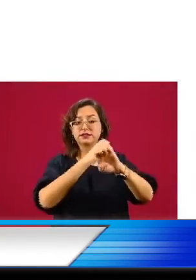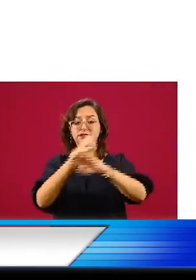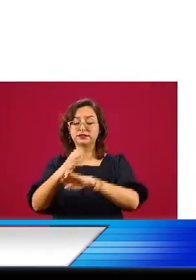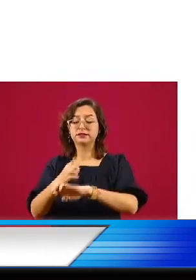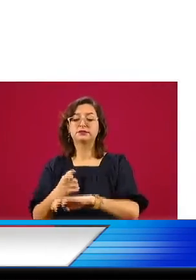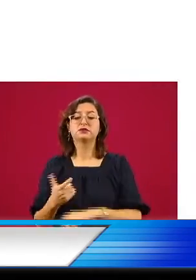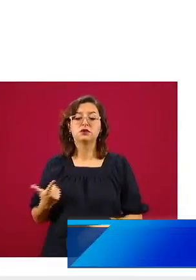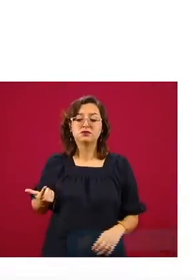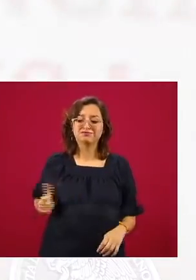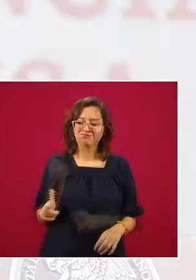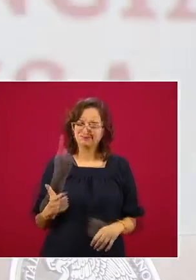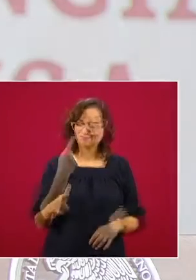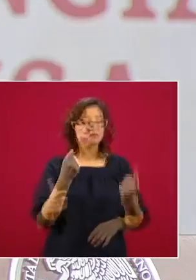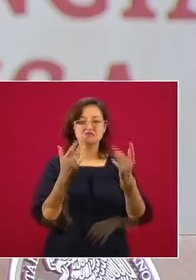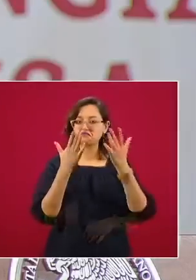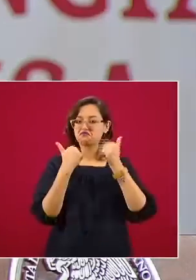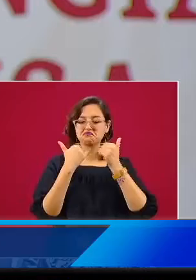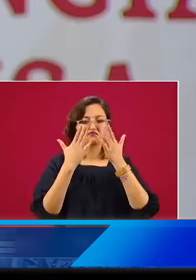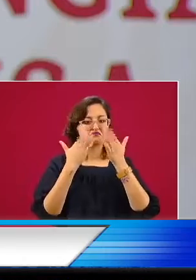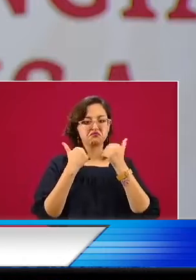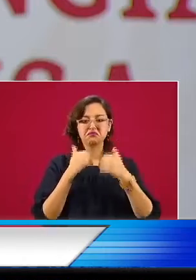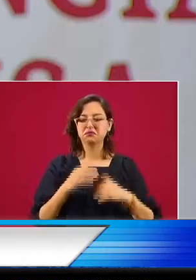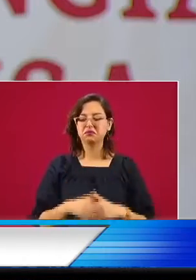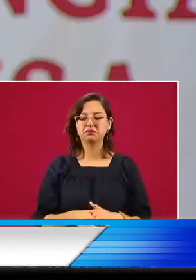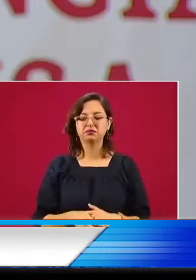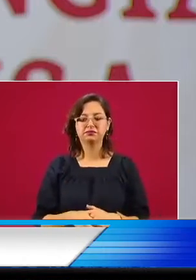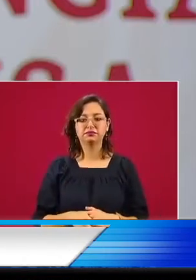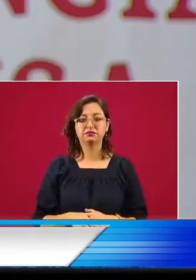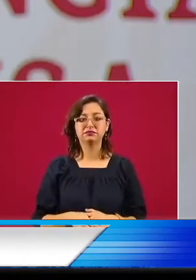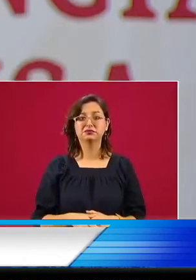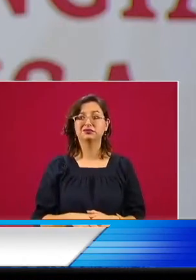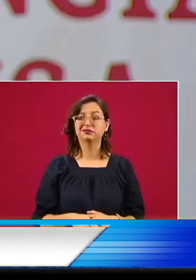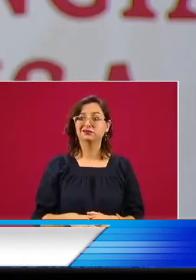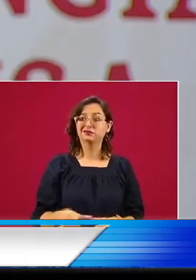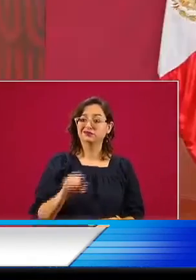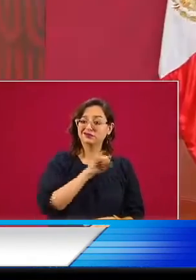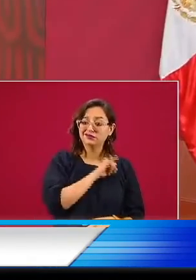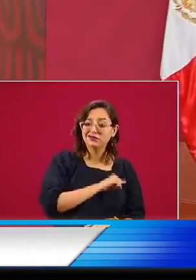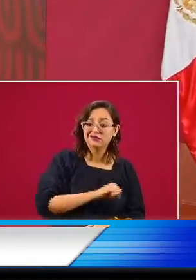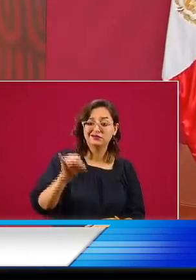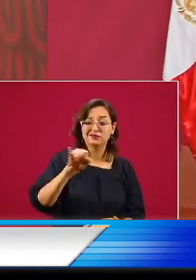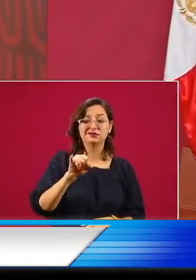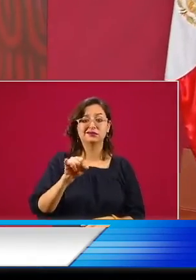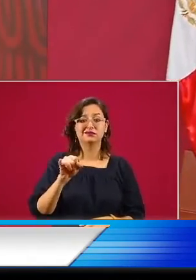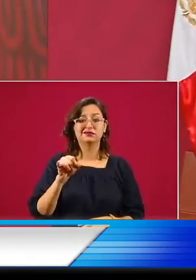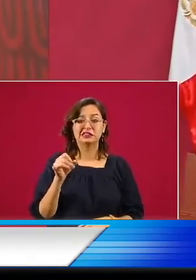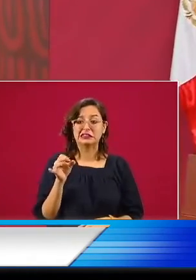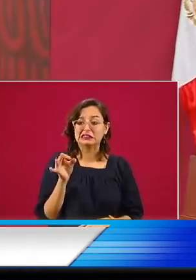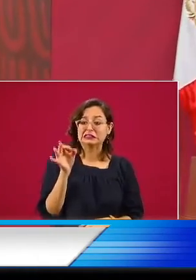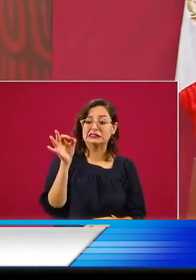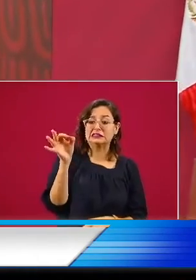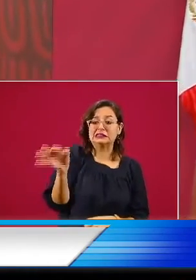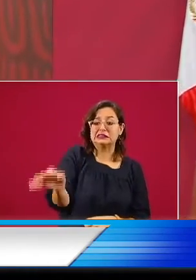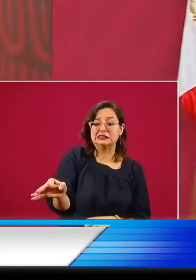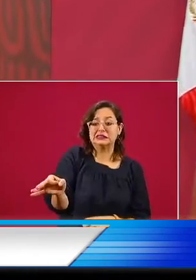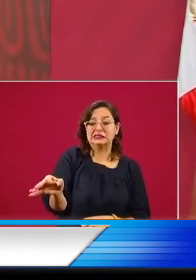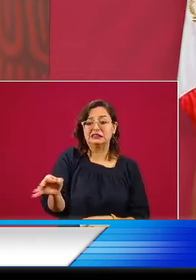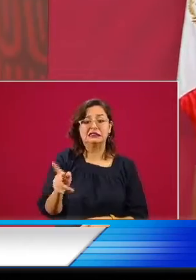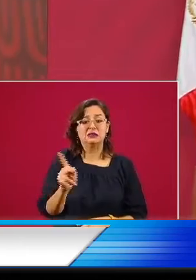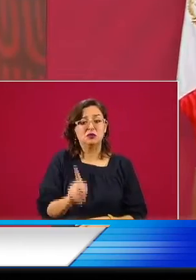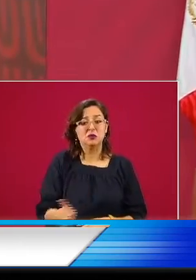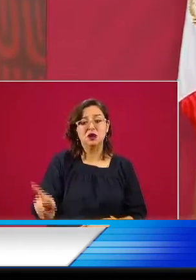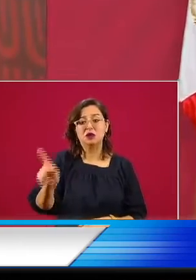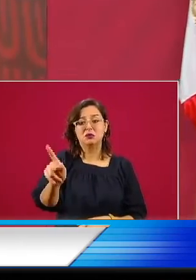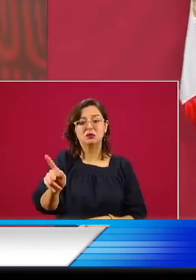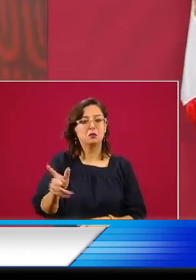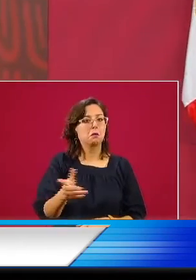robo de combustible. Banco de Bienestar Después de dar inicio con la construcción de las sucursales del Banco